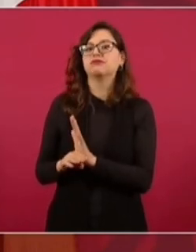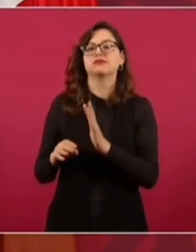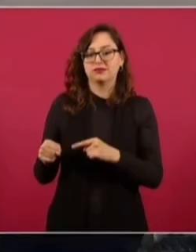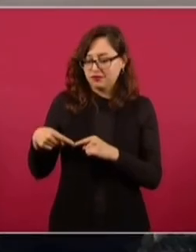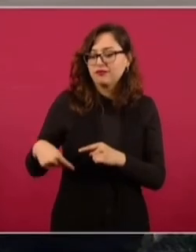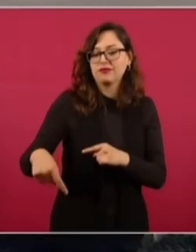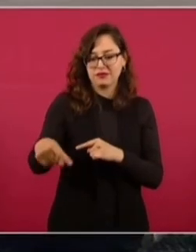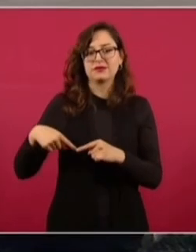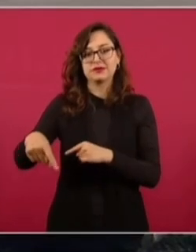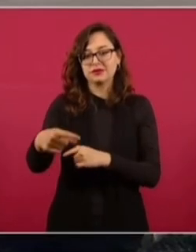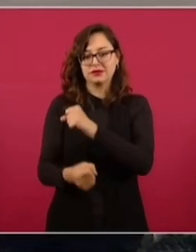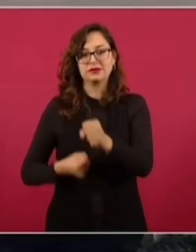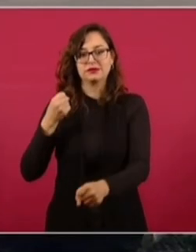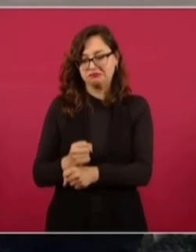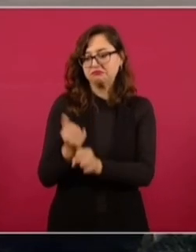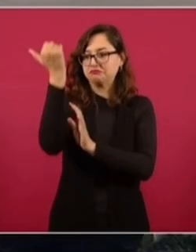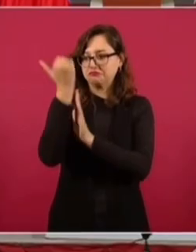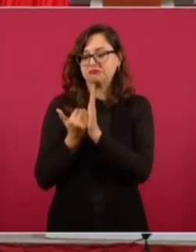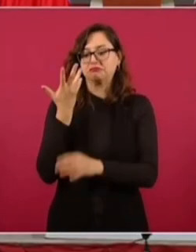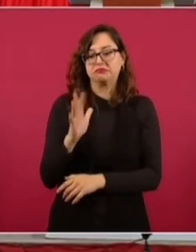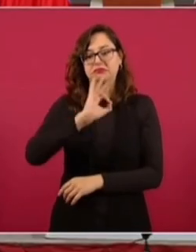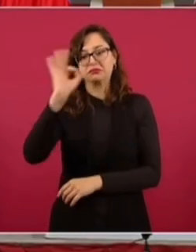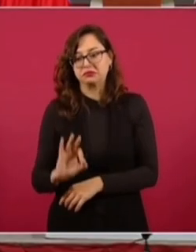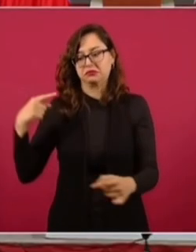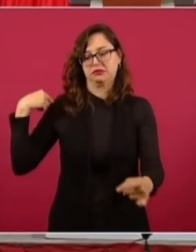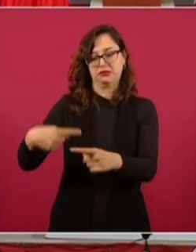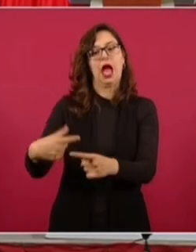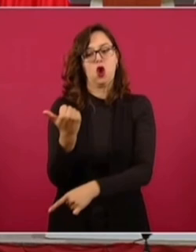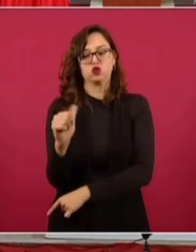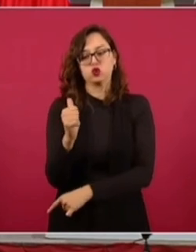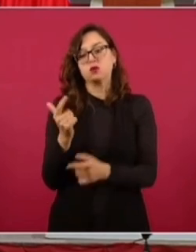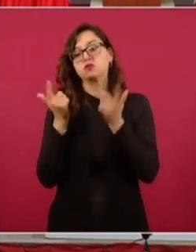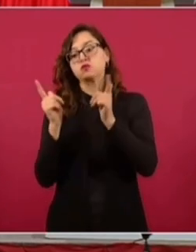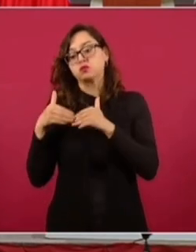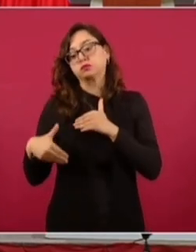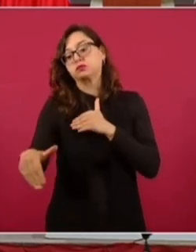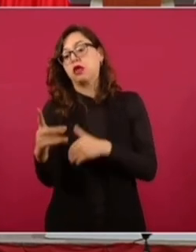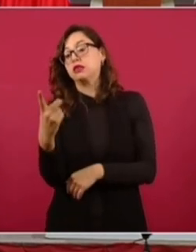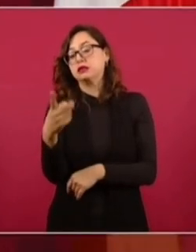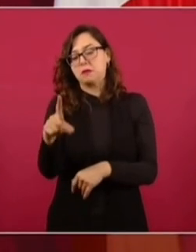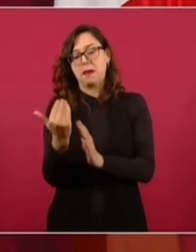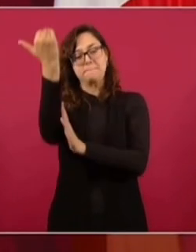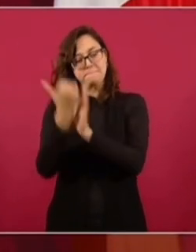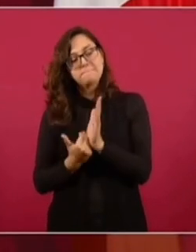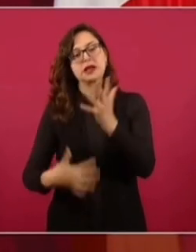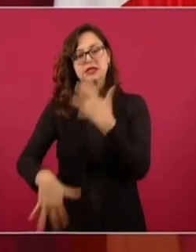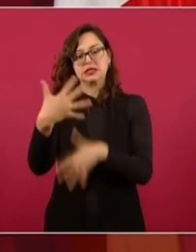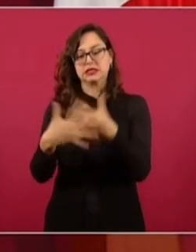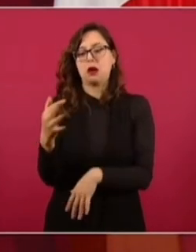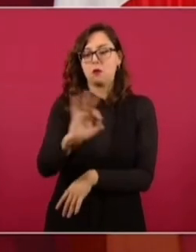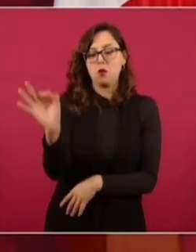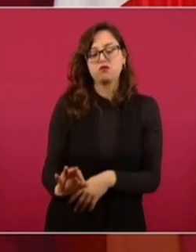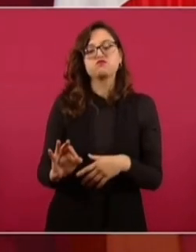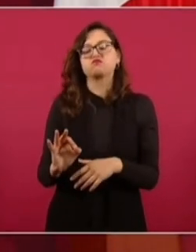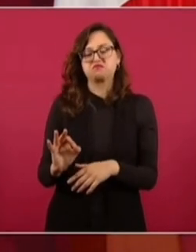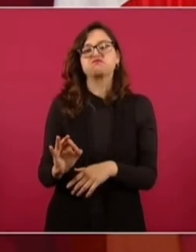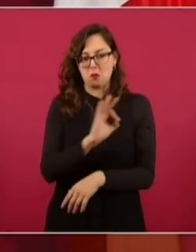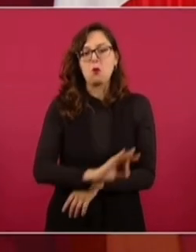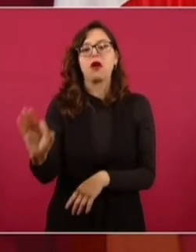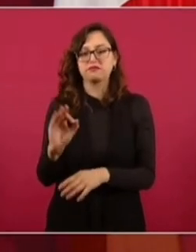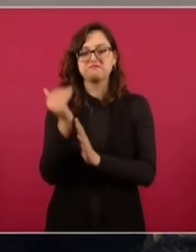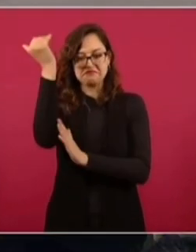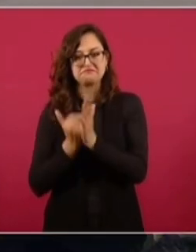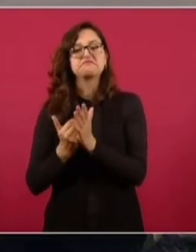hasta ahora es una variación del 10, pero calculamos que podemos llegar al 15 por ciento a finales de año, de disminución.